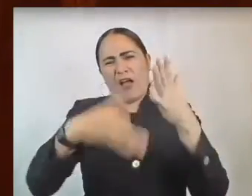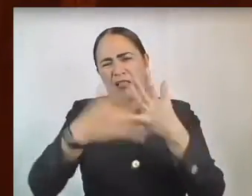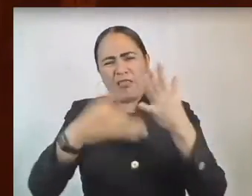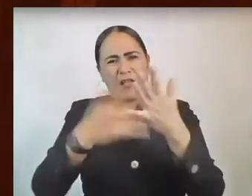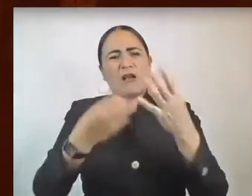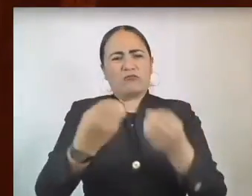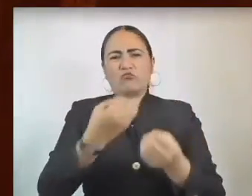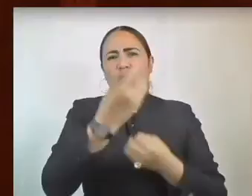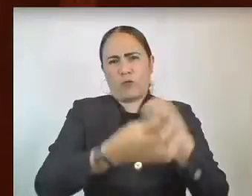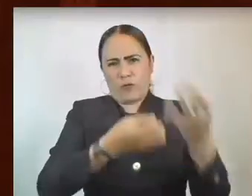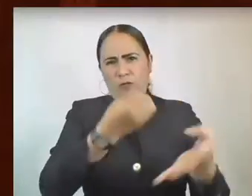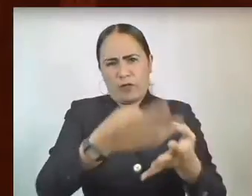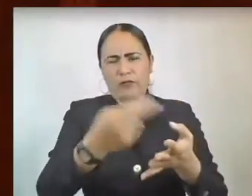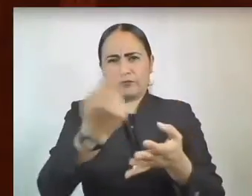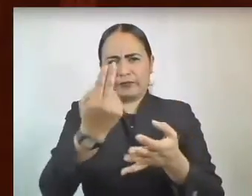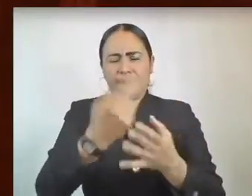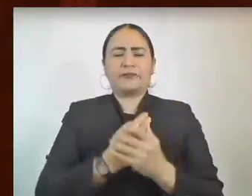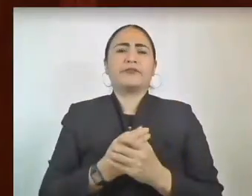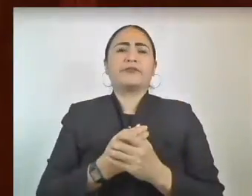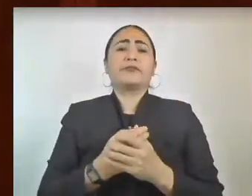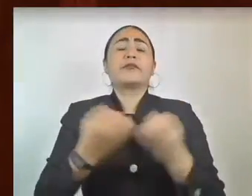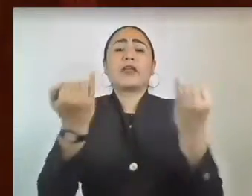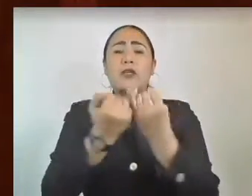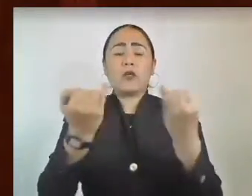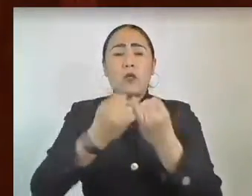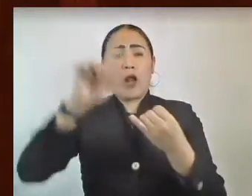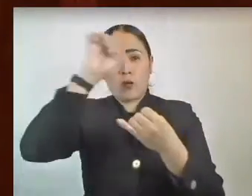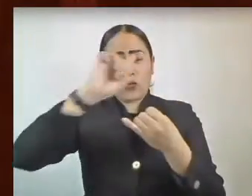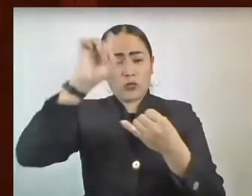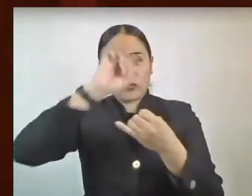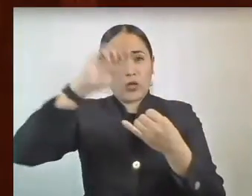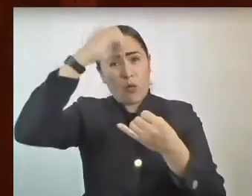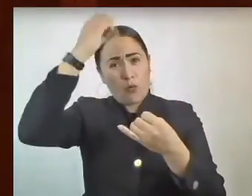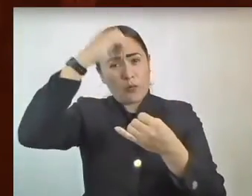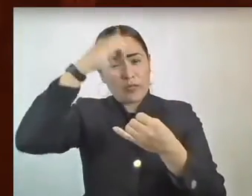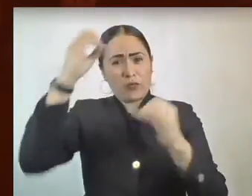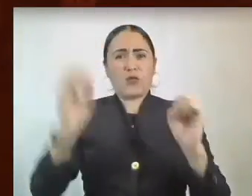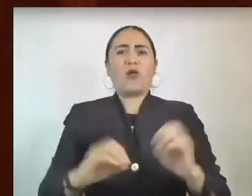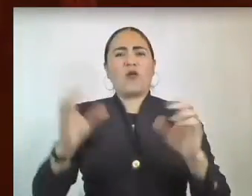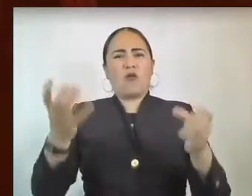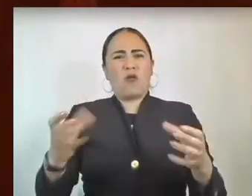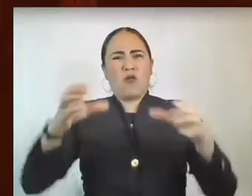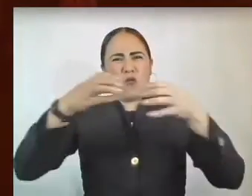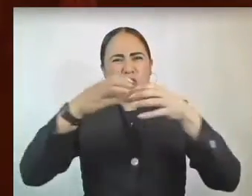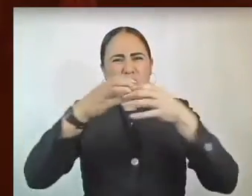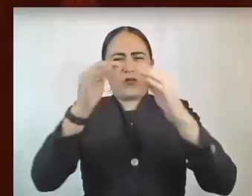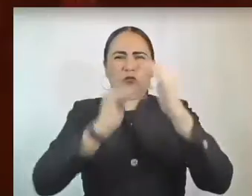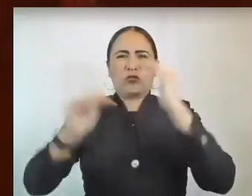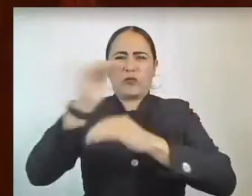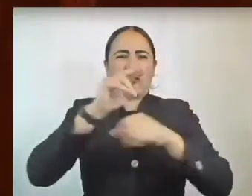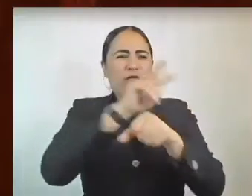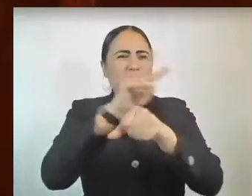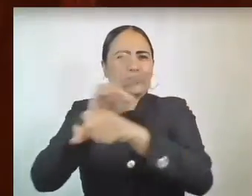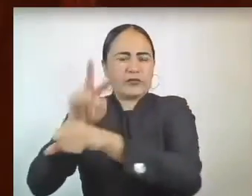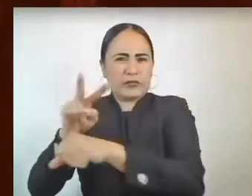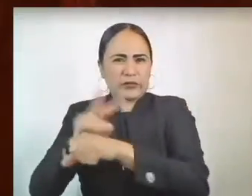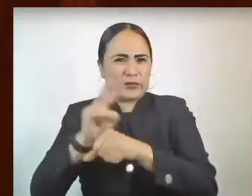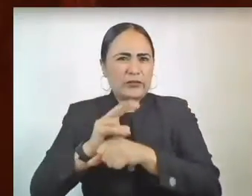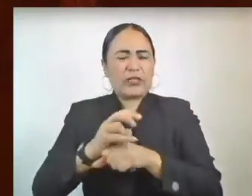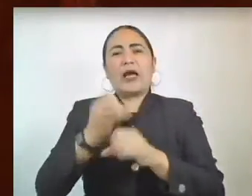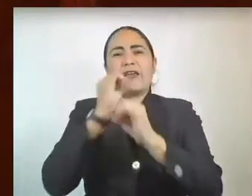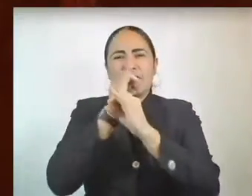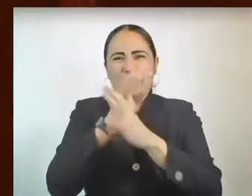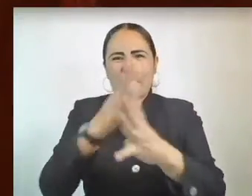las acciones emitidas en recomendaciones por el órgano superior de fiscalización en el informe de resultados del